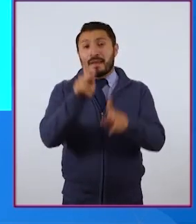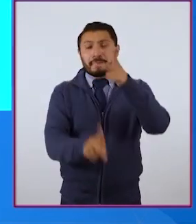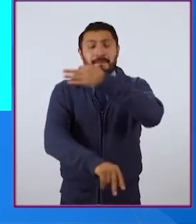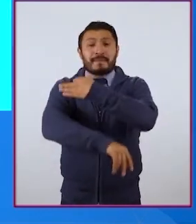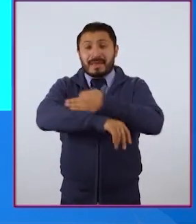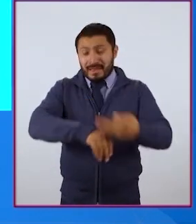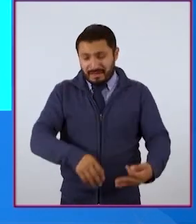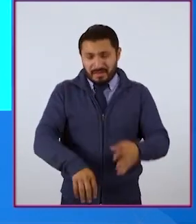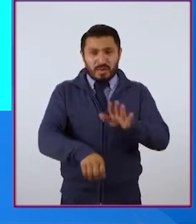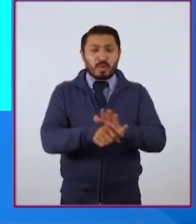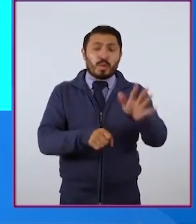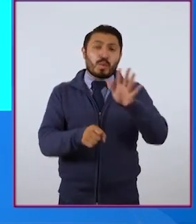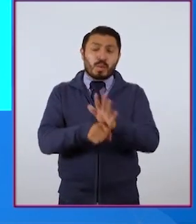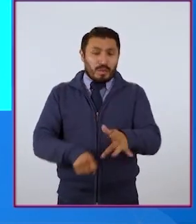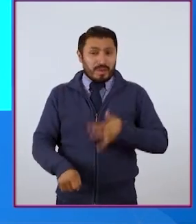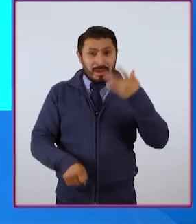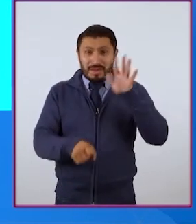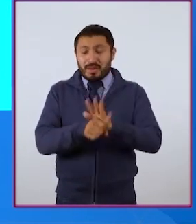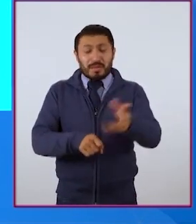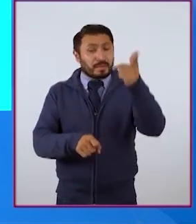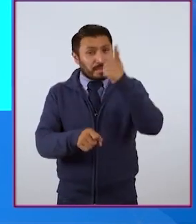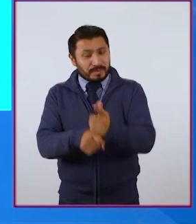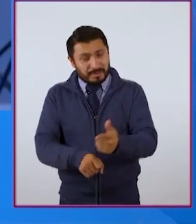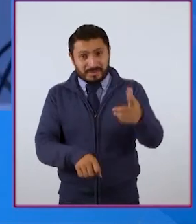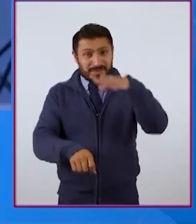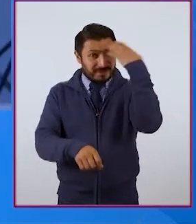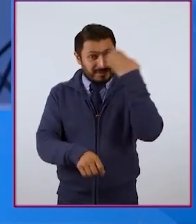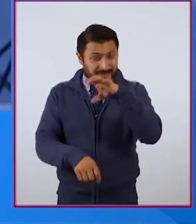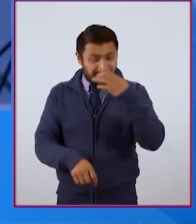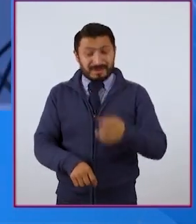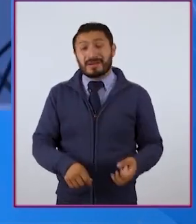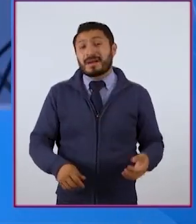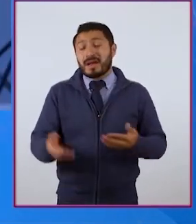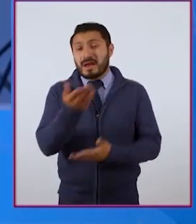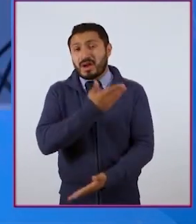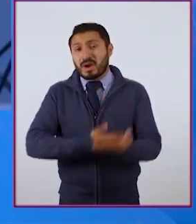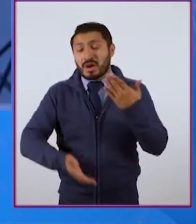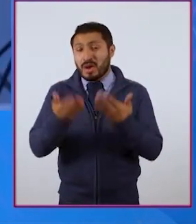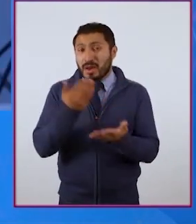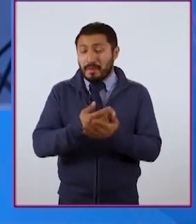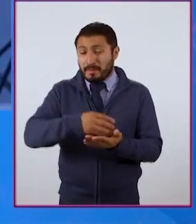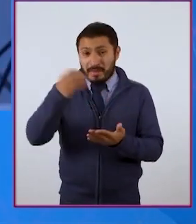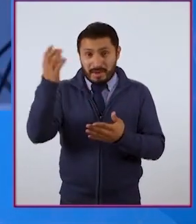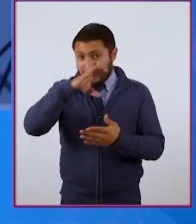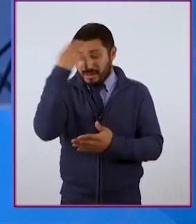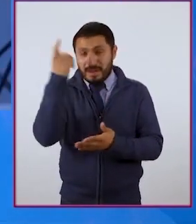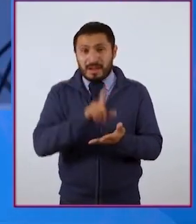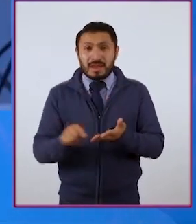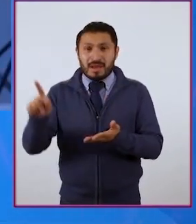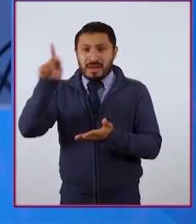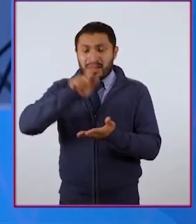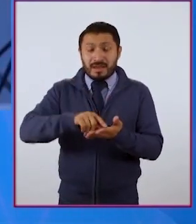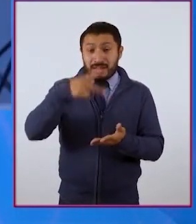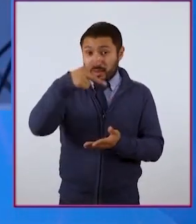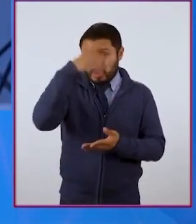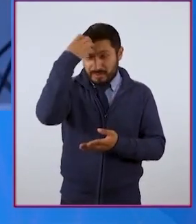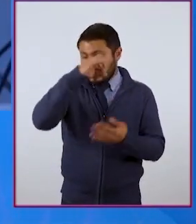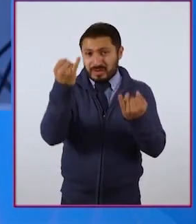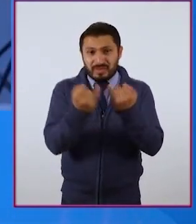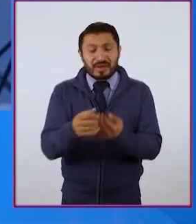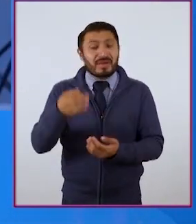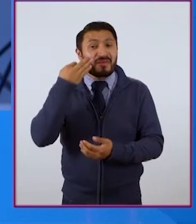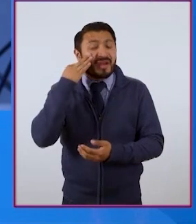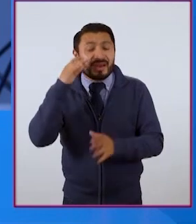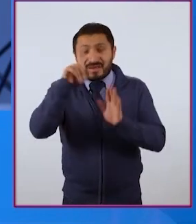familiares qué sintieron y qué descubrieron sobre la imagen. Comparte la foto y tu experiencia en Twitter, Instagram y